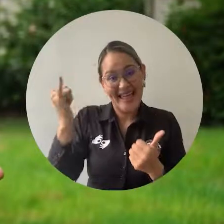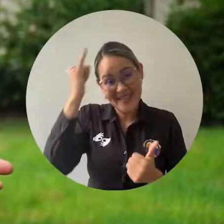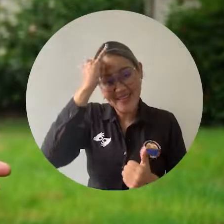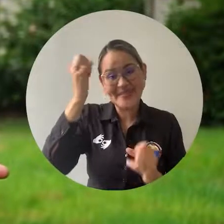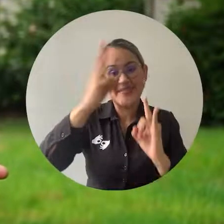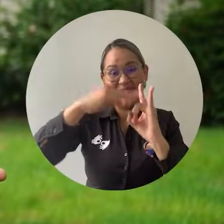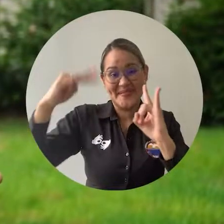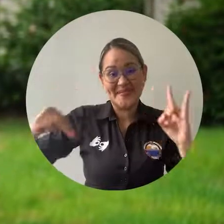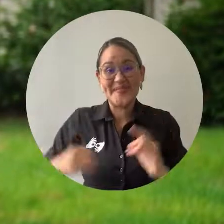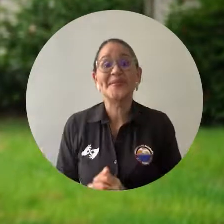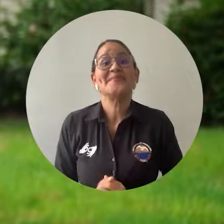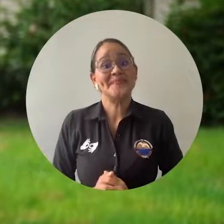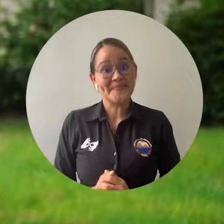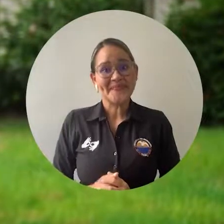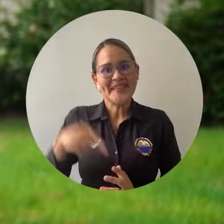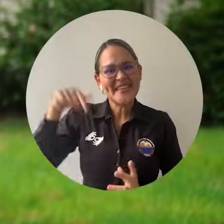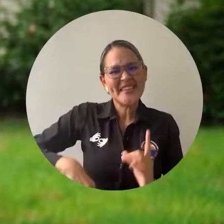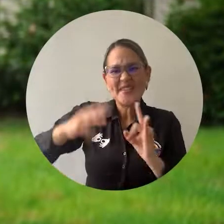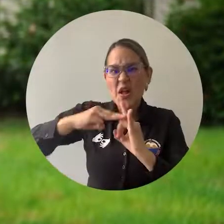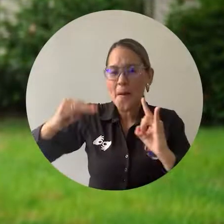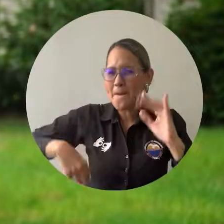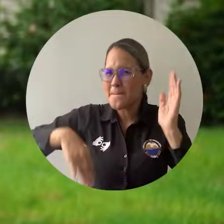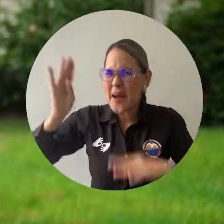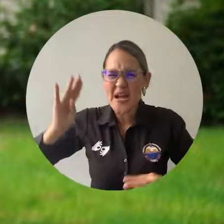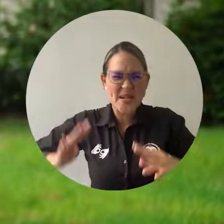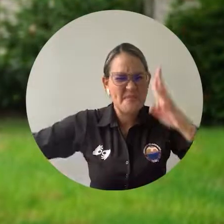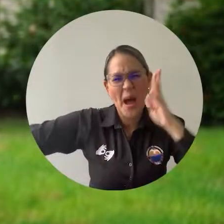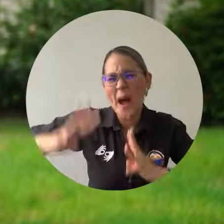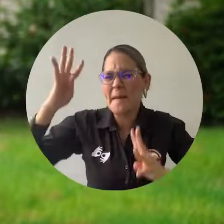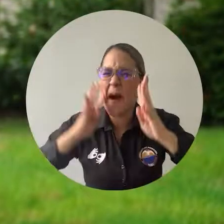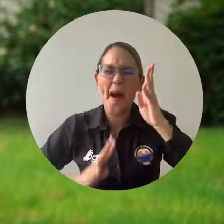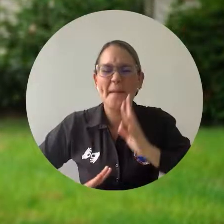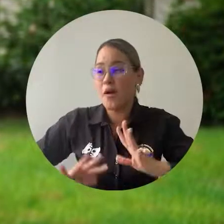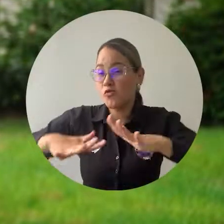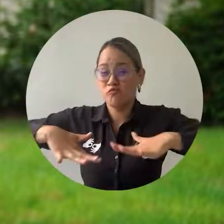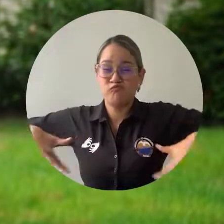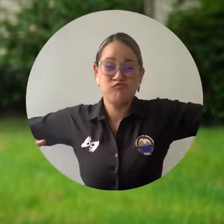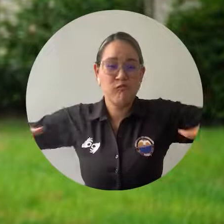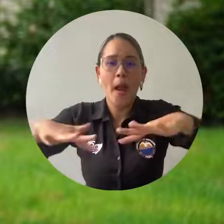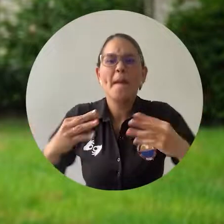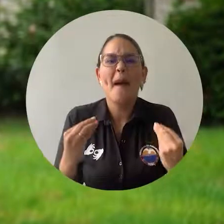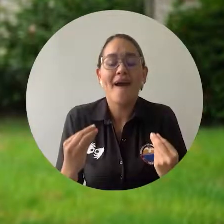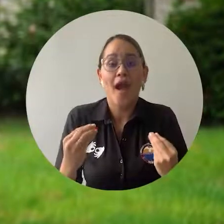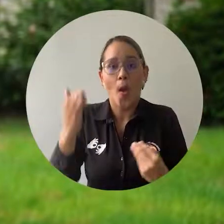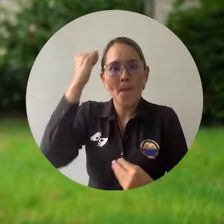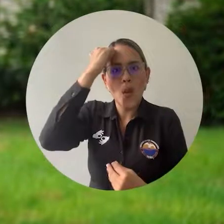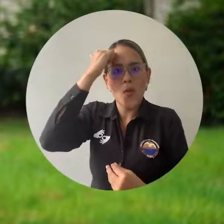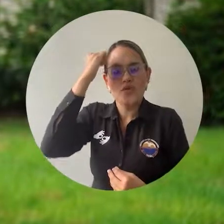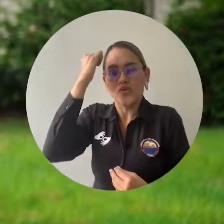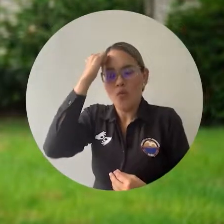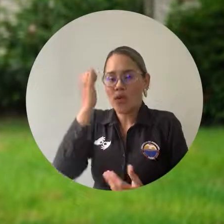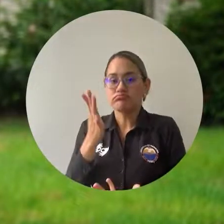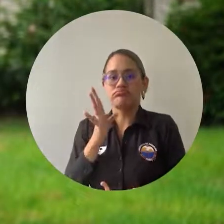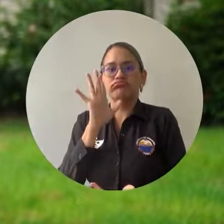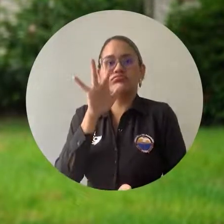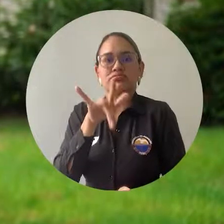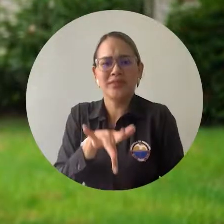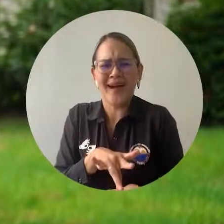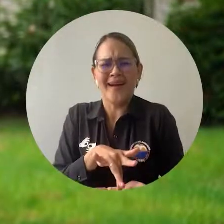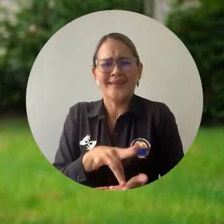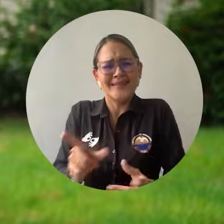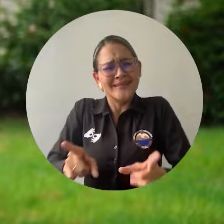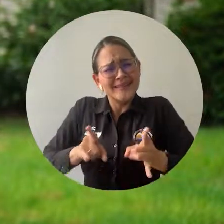Nuestra Casa de Estudios Superiores desplegó toda la logística necesaria para que los docentes sintieran de esta gran noche el